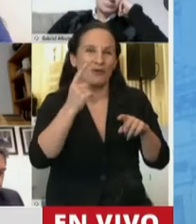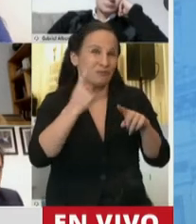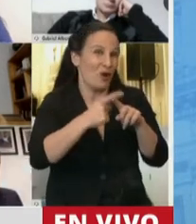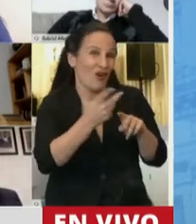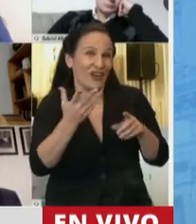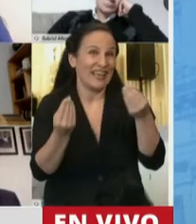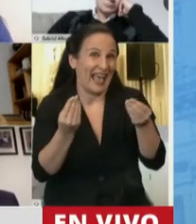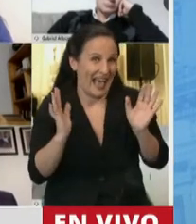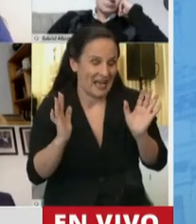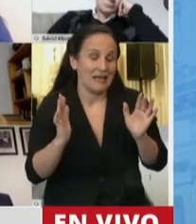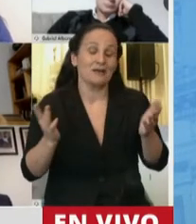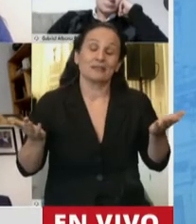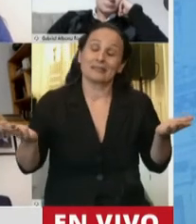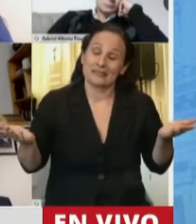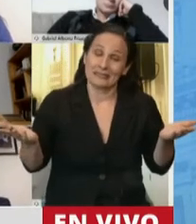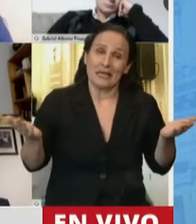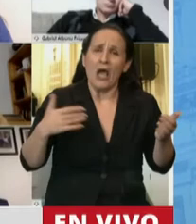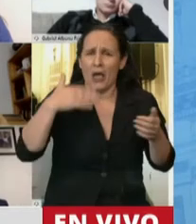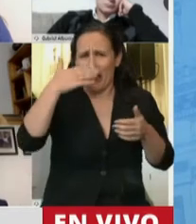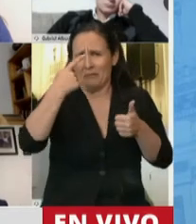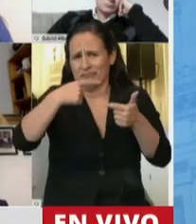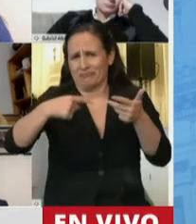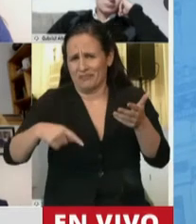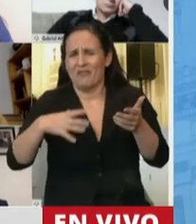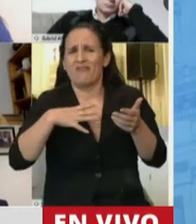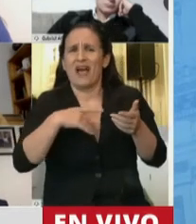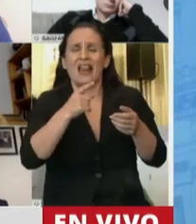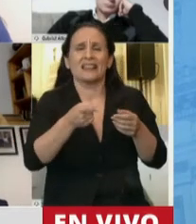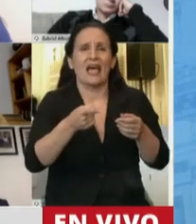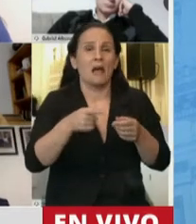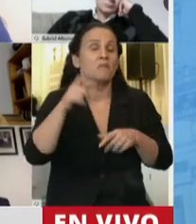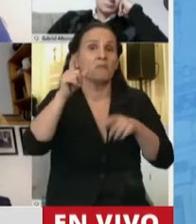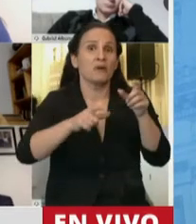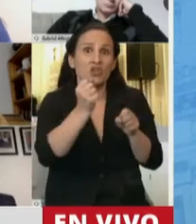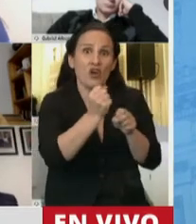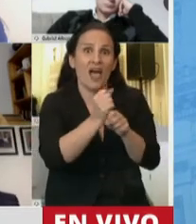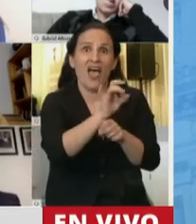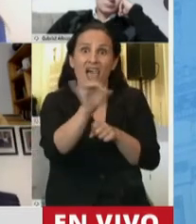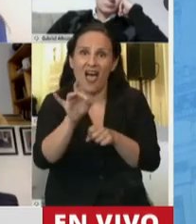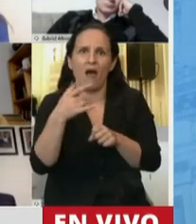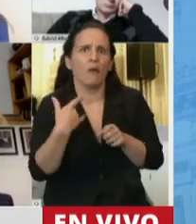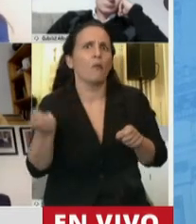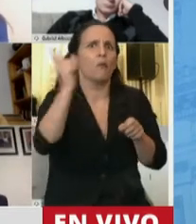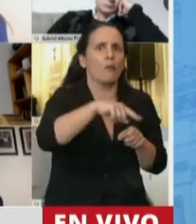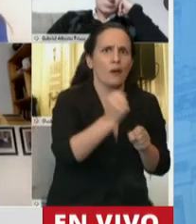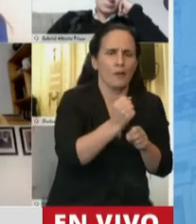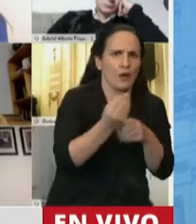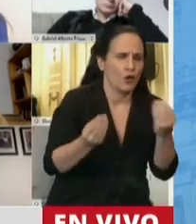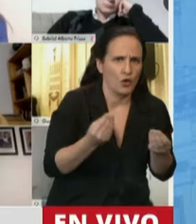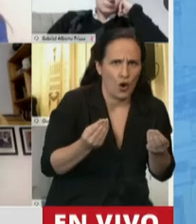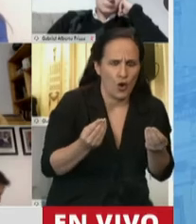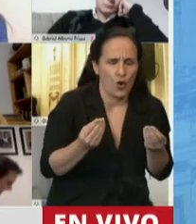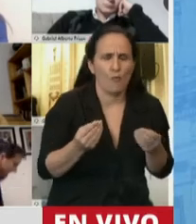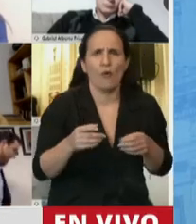hay muchos elementos que no están planteados, la reincorporación de trabajadores y trabajadoras despedidos, el problema de prohibir